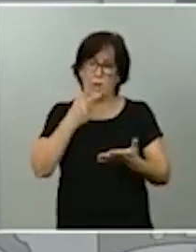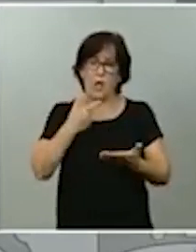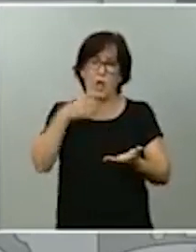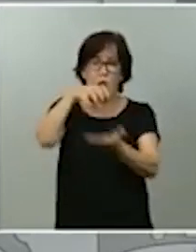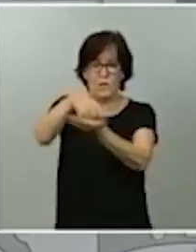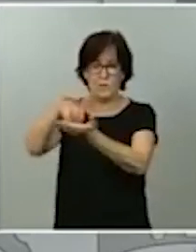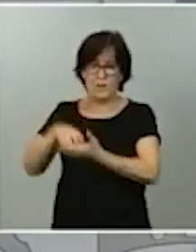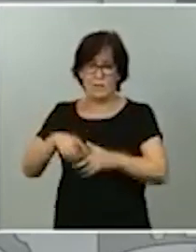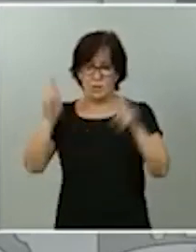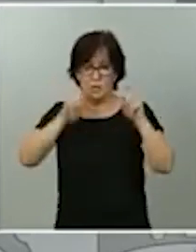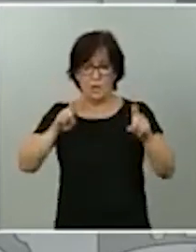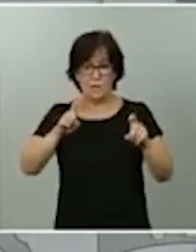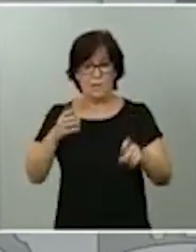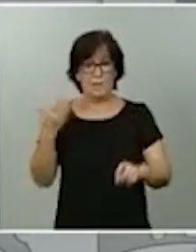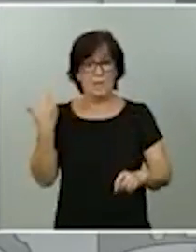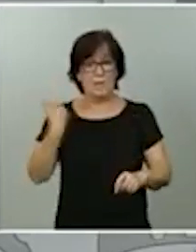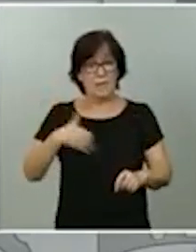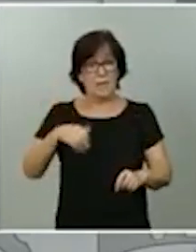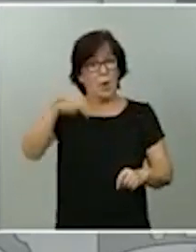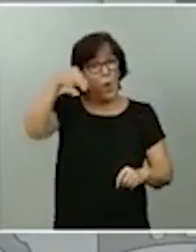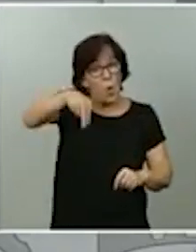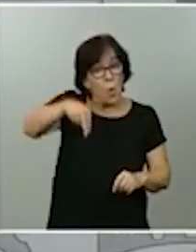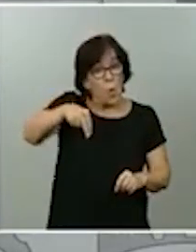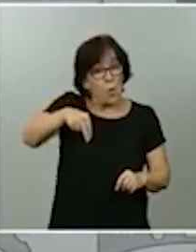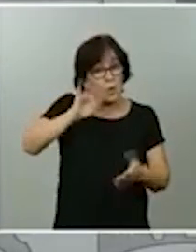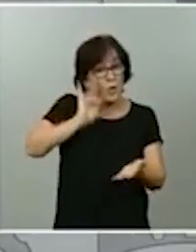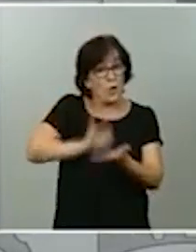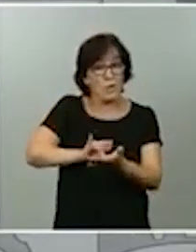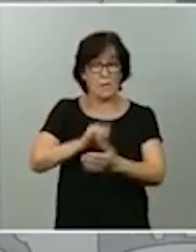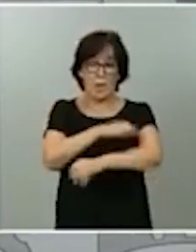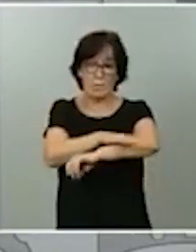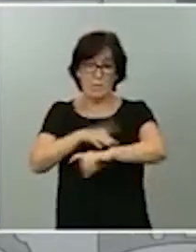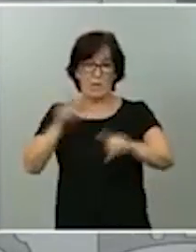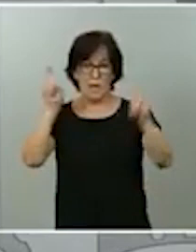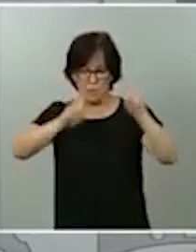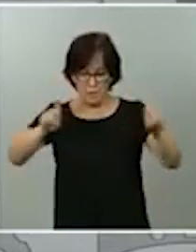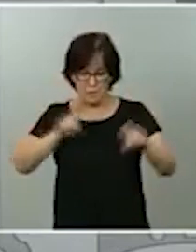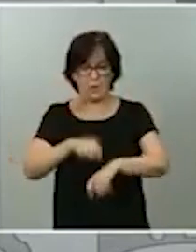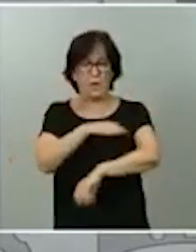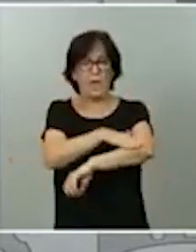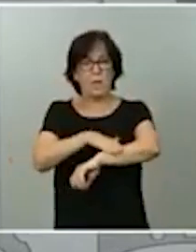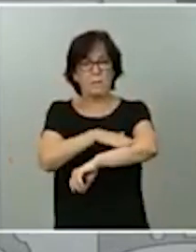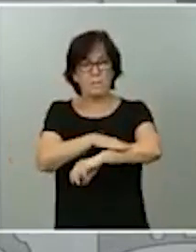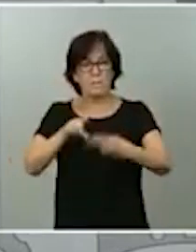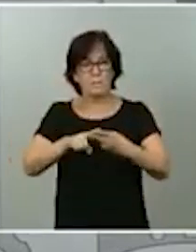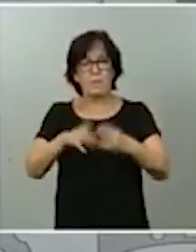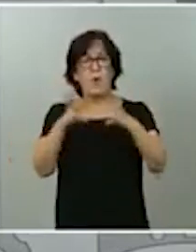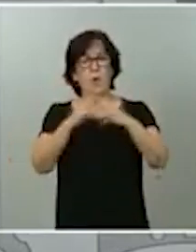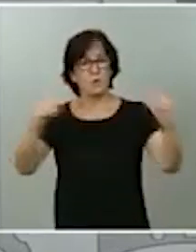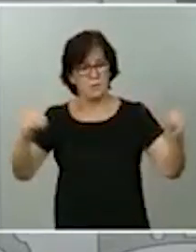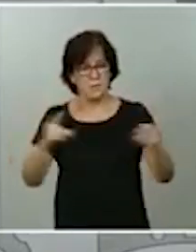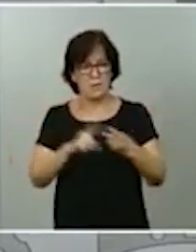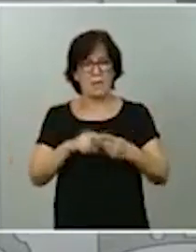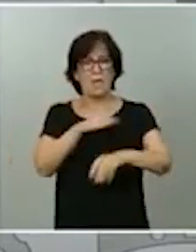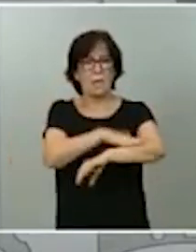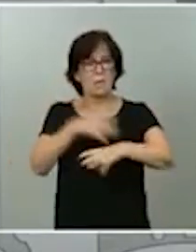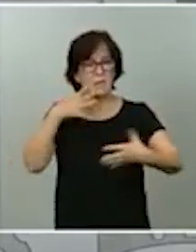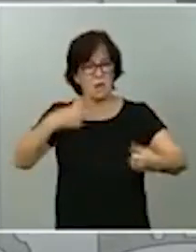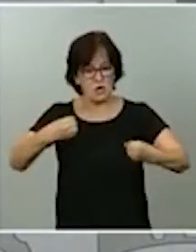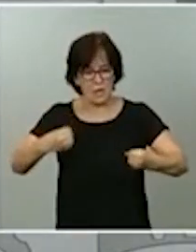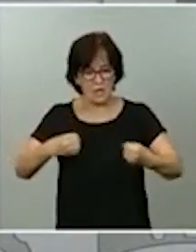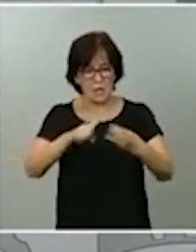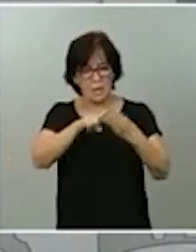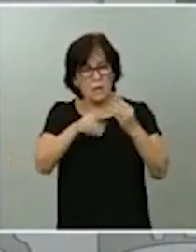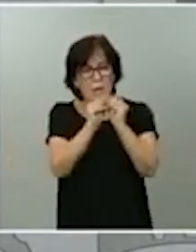Ya en junio, los ministerios de Educación, el Ministerio también de Universidades, el Ministerio de Sanidad, elaboraron